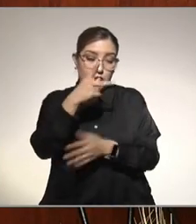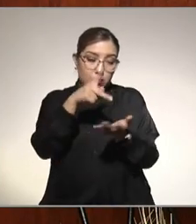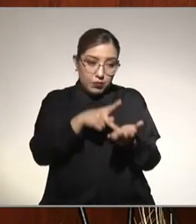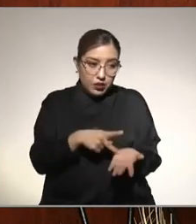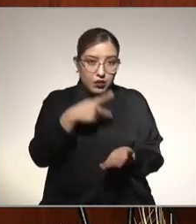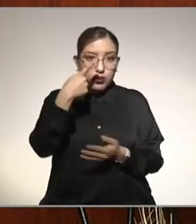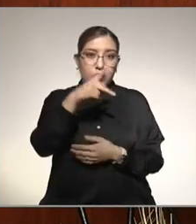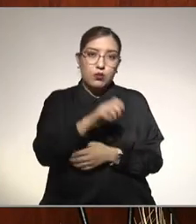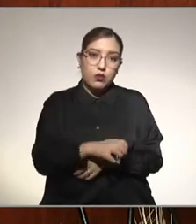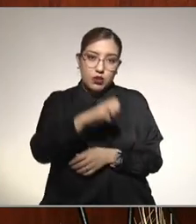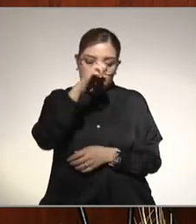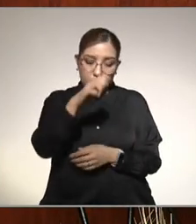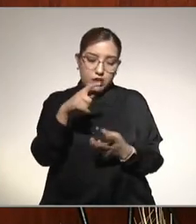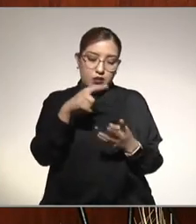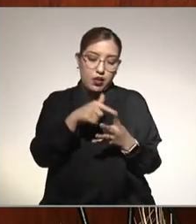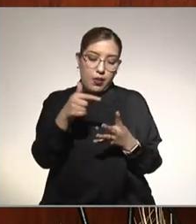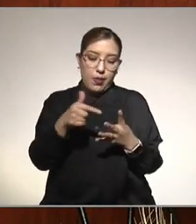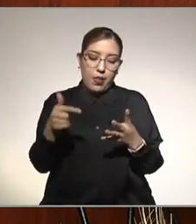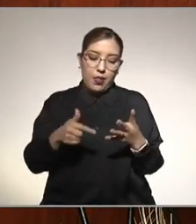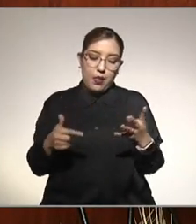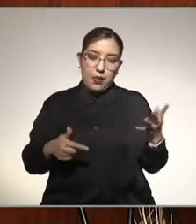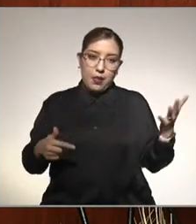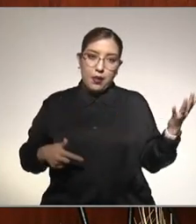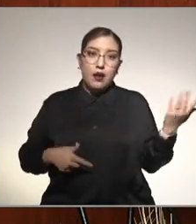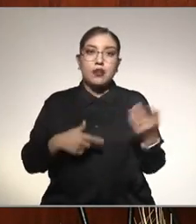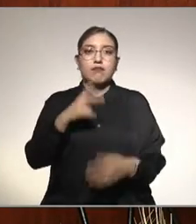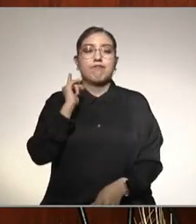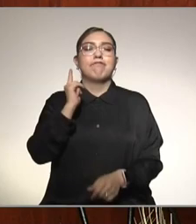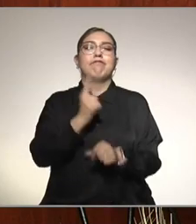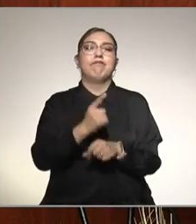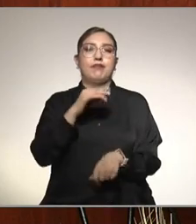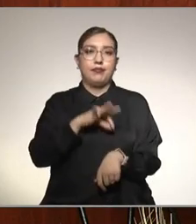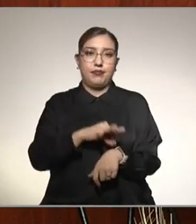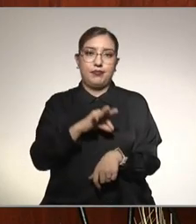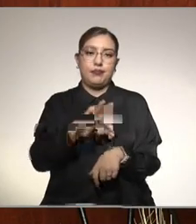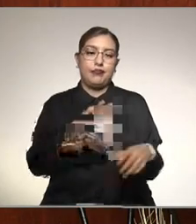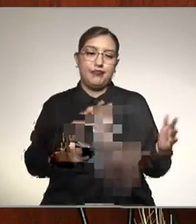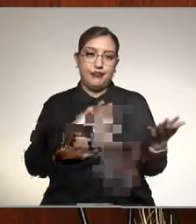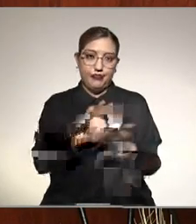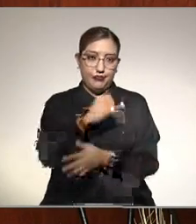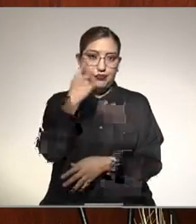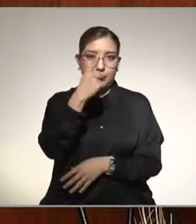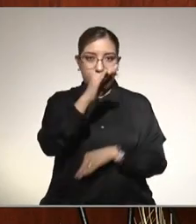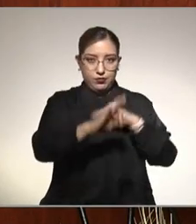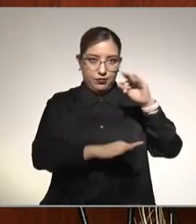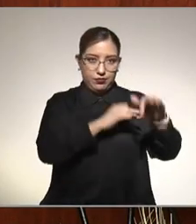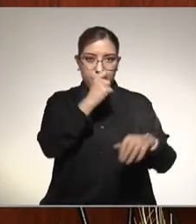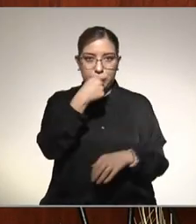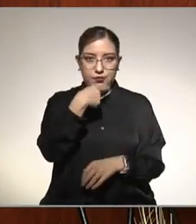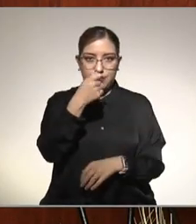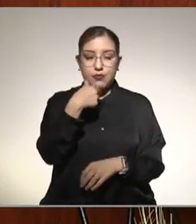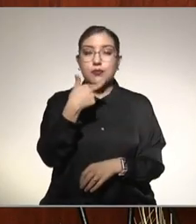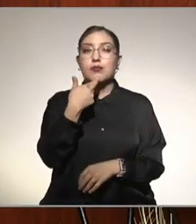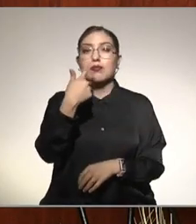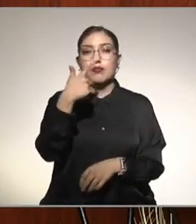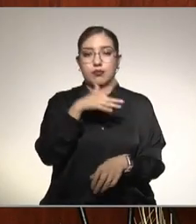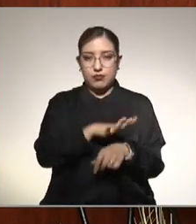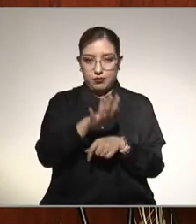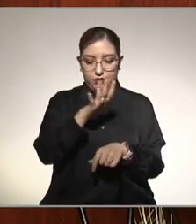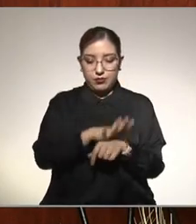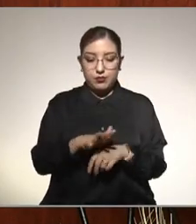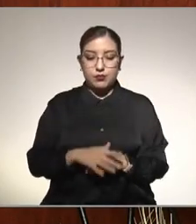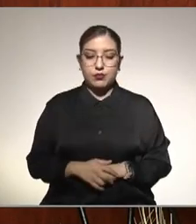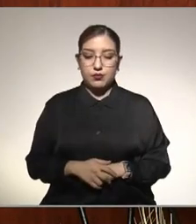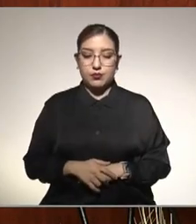su hemoglobina glicosilada un largo etcétera la mejor manera de decidir cuál es el tratamiento individualizado para cada paciente